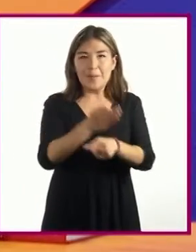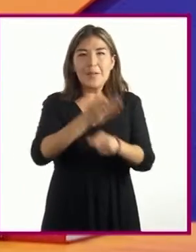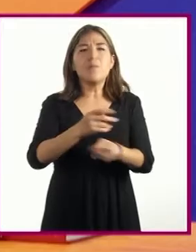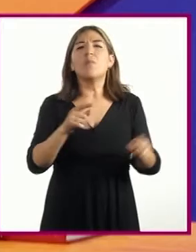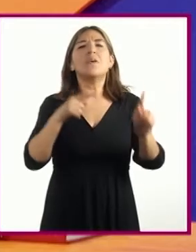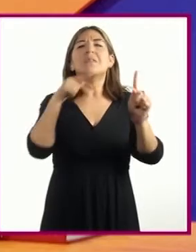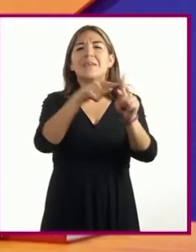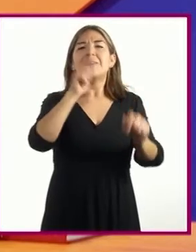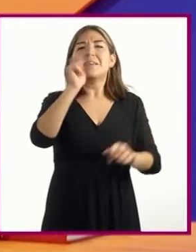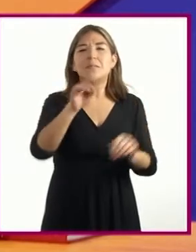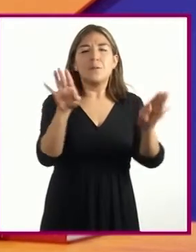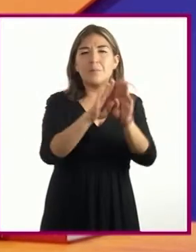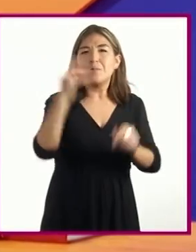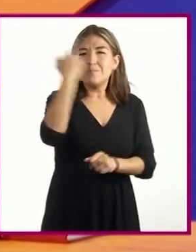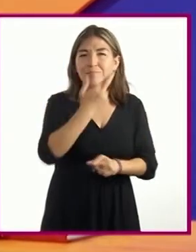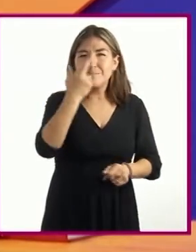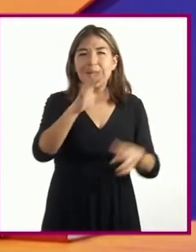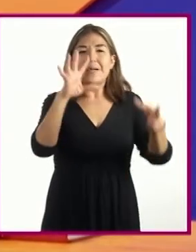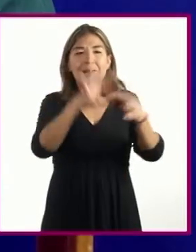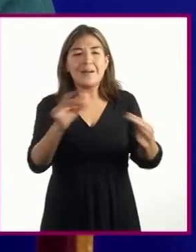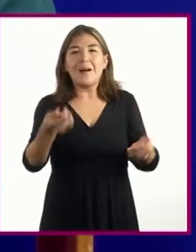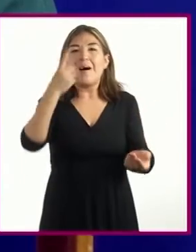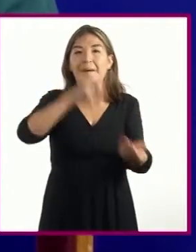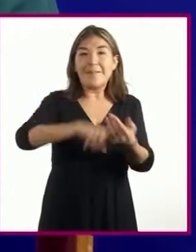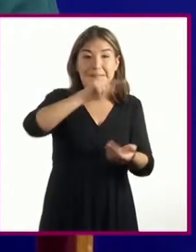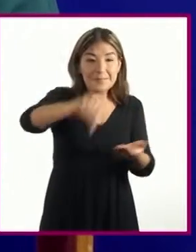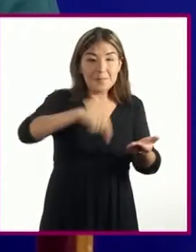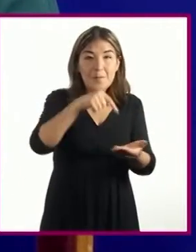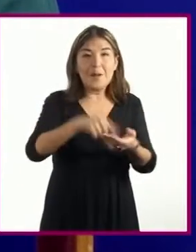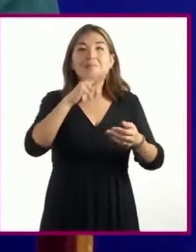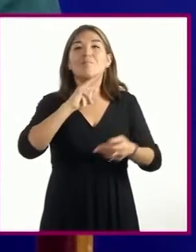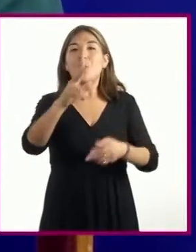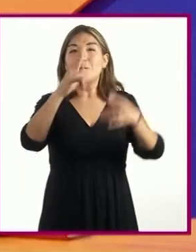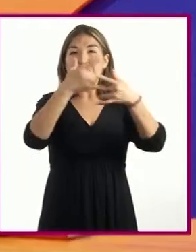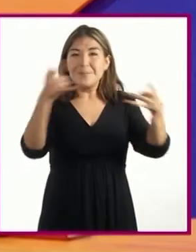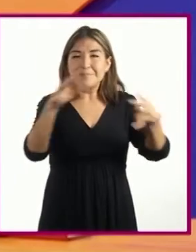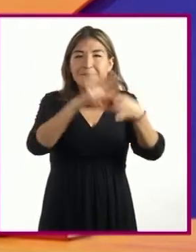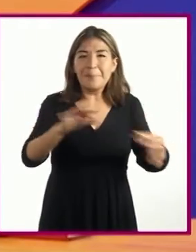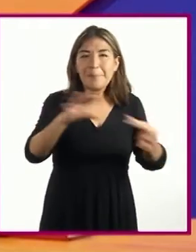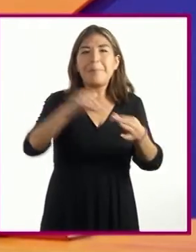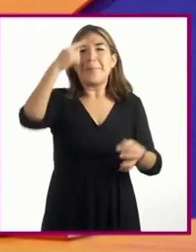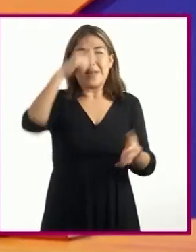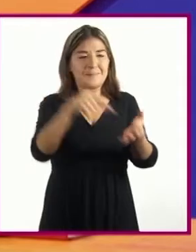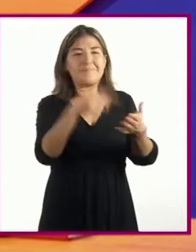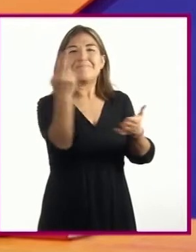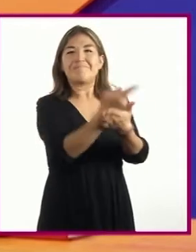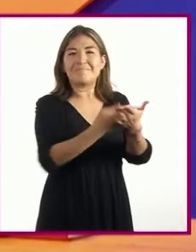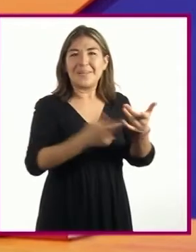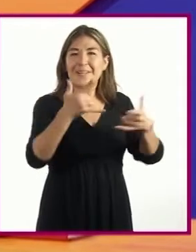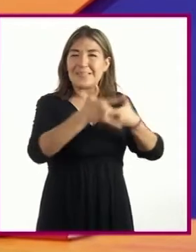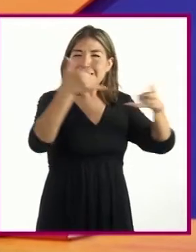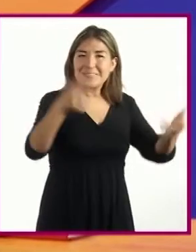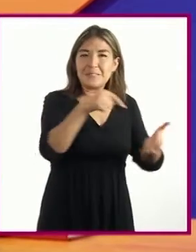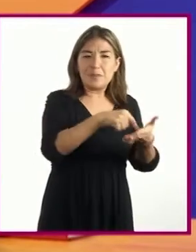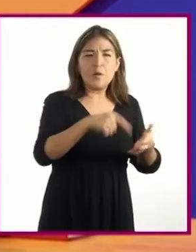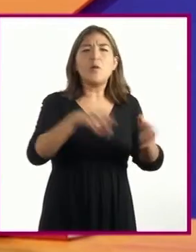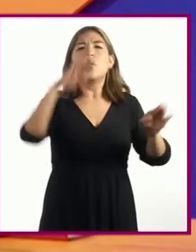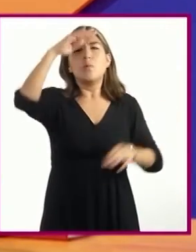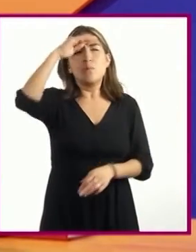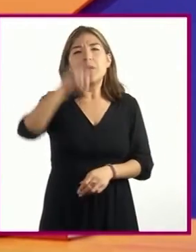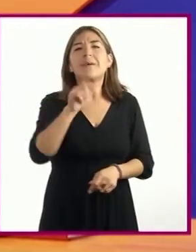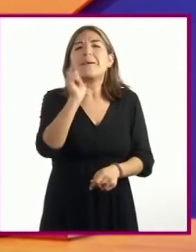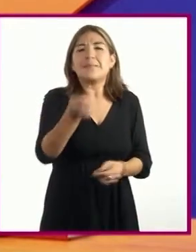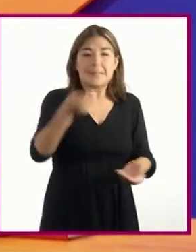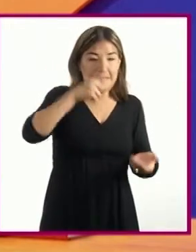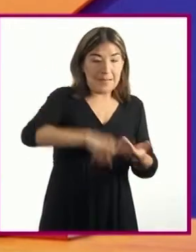enfocaremos en analizar esos espacios en las narraciones para elegirlos y plasmarlos en historietas, pensando en su importancia